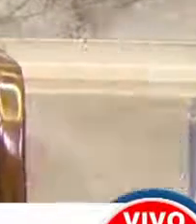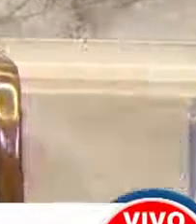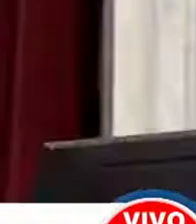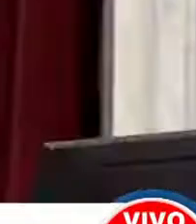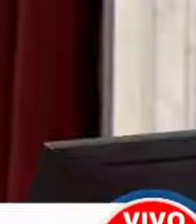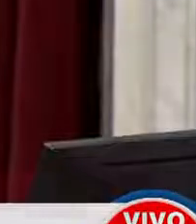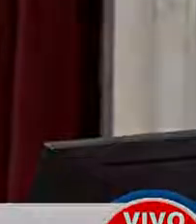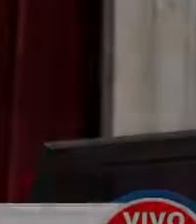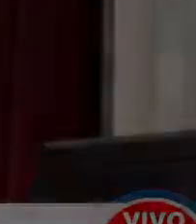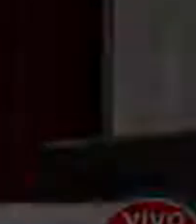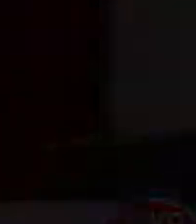diputado Campos.